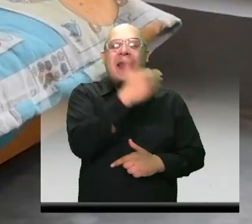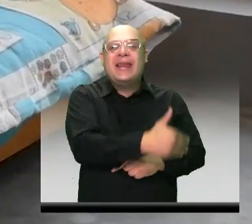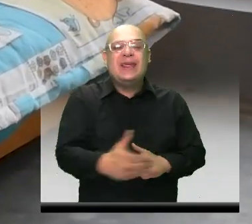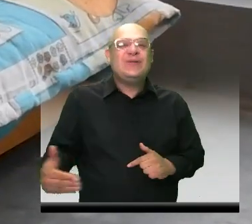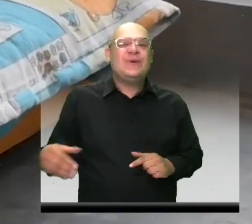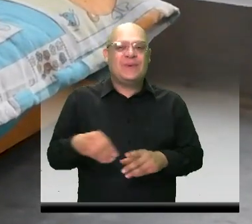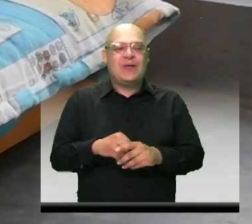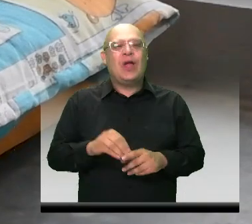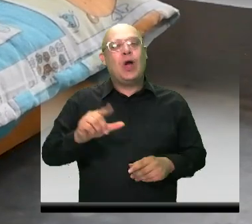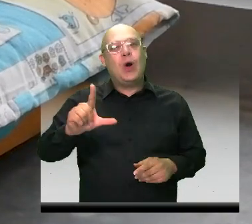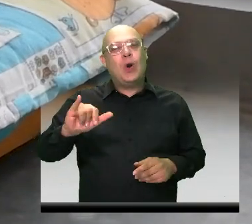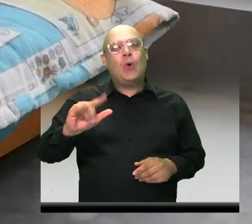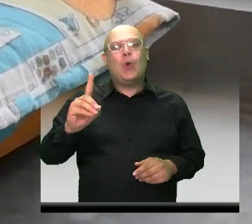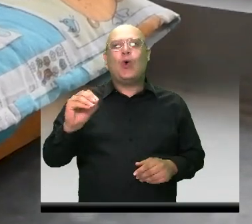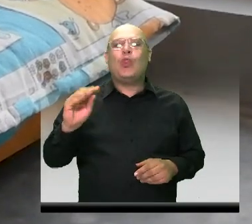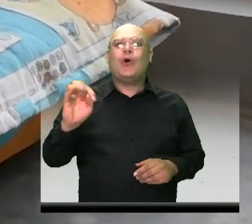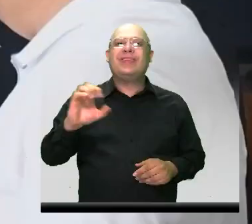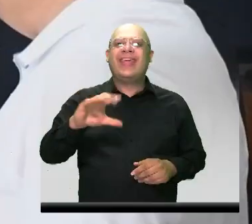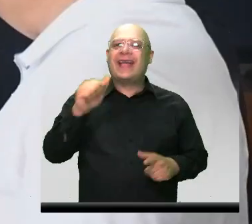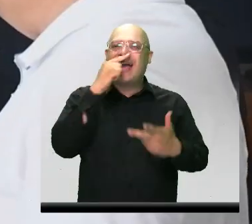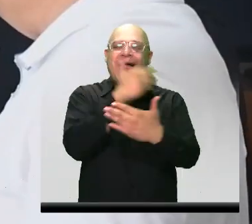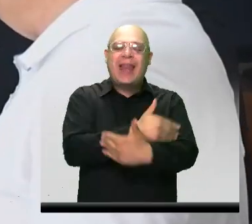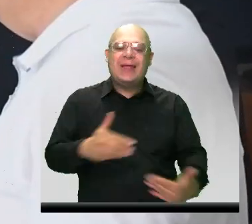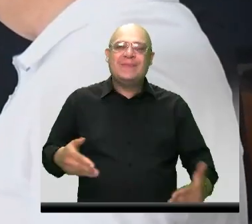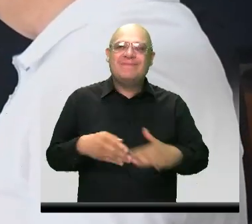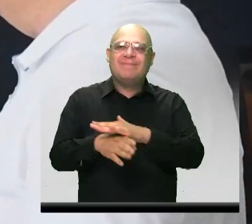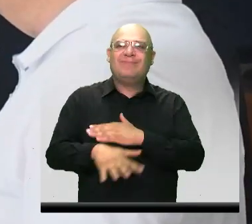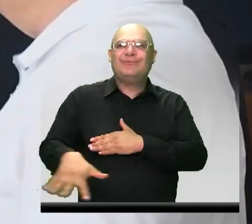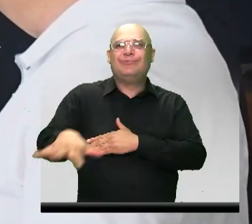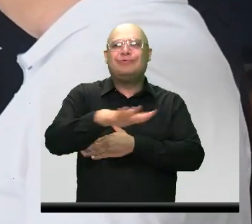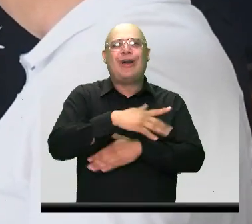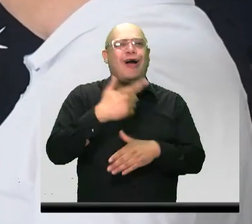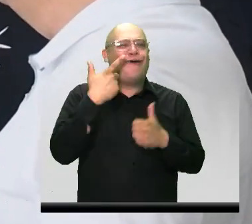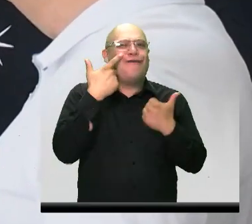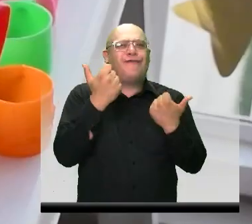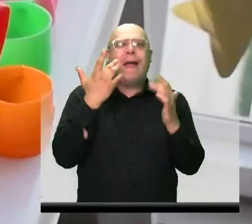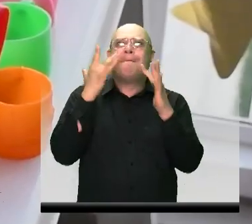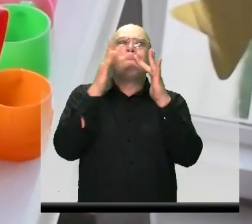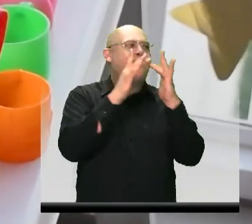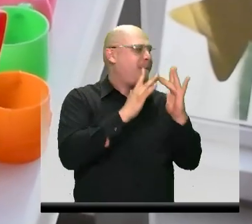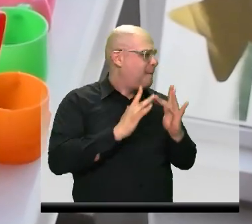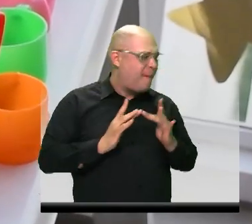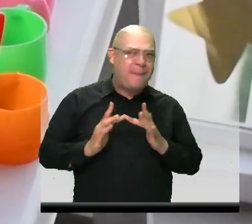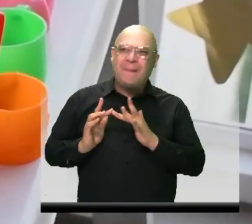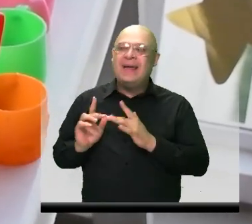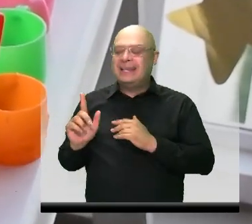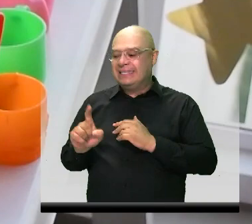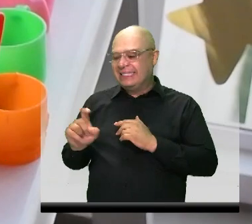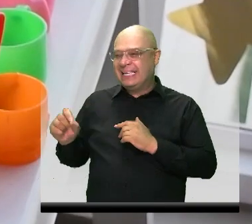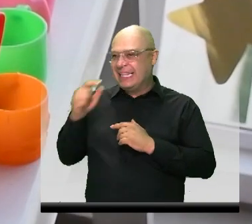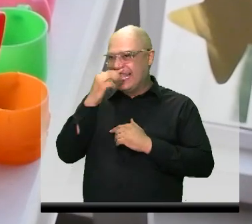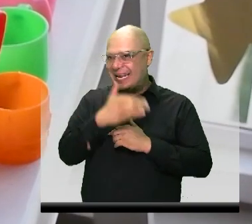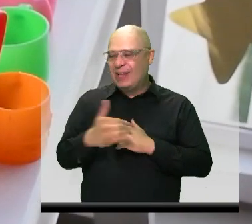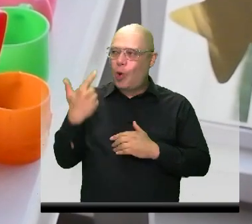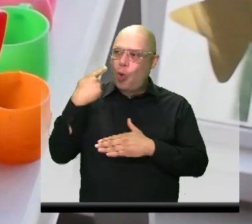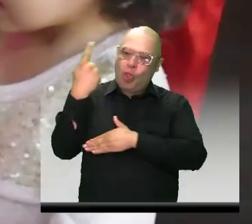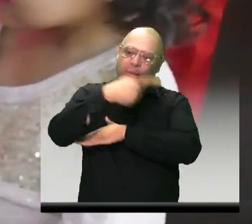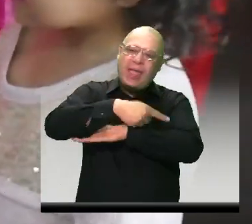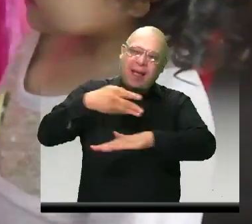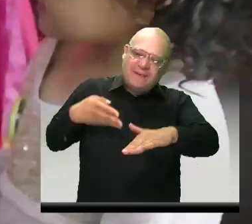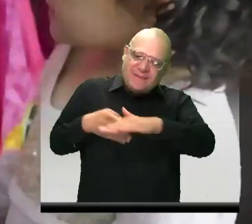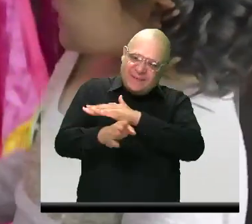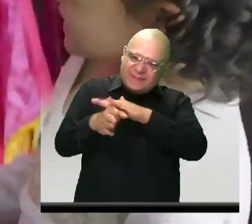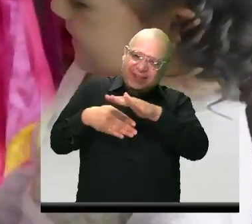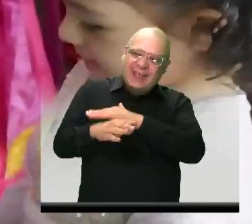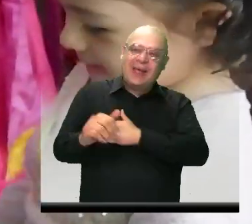la ludoteca, completamente dotada, donde se espera beneficiar 60 niños y niñas al día, beneficiarán las